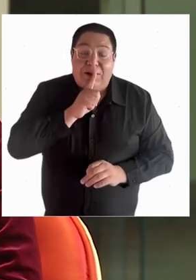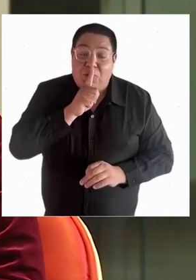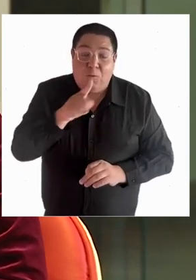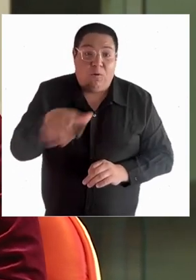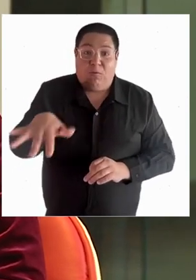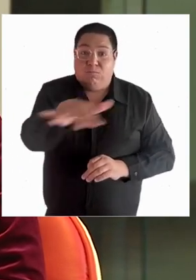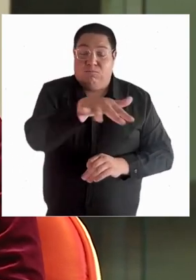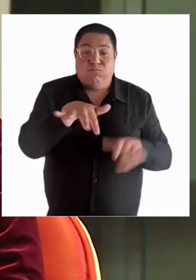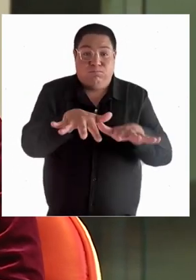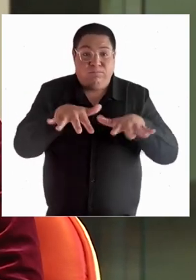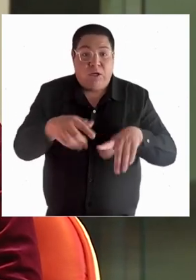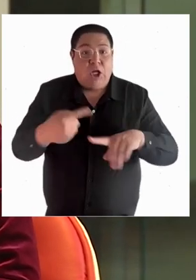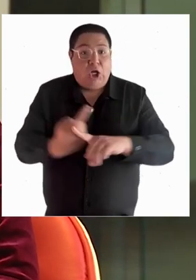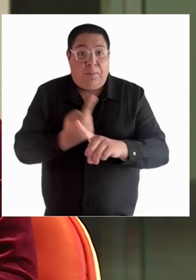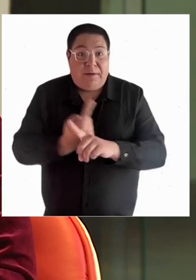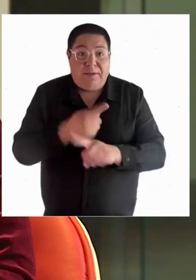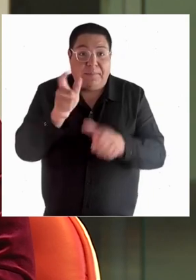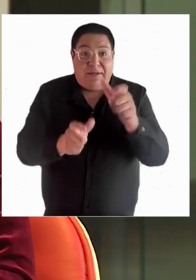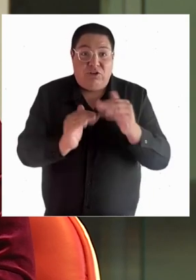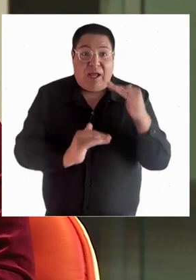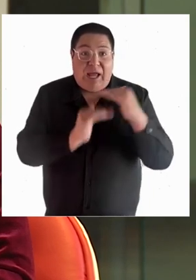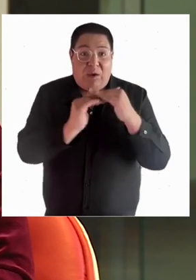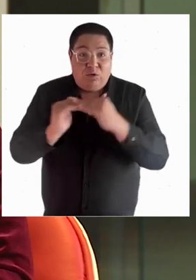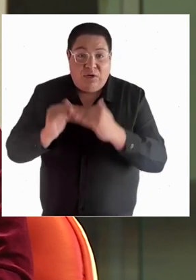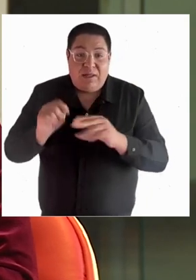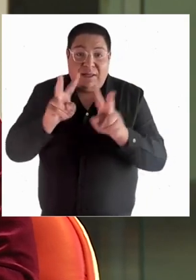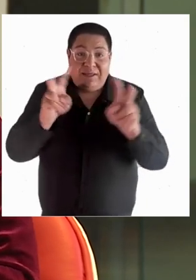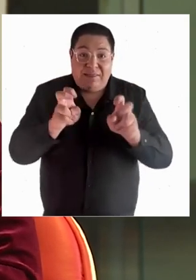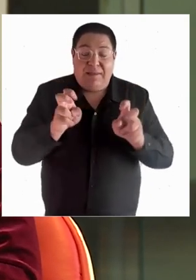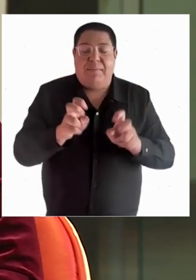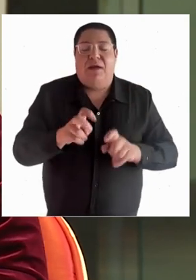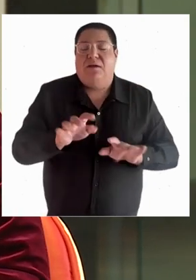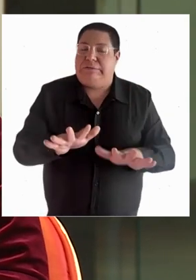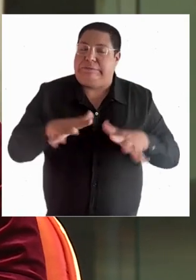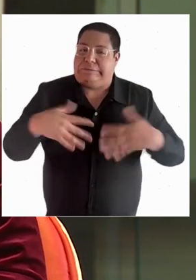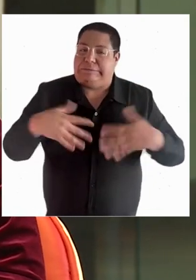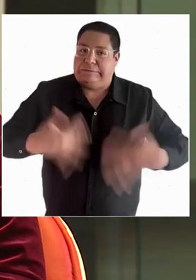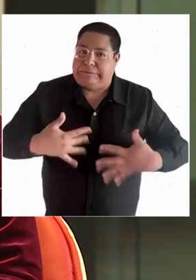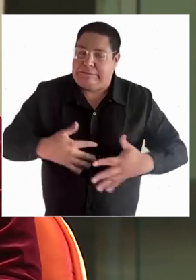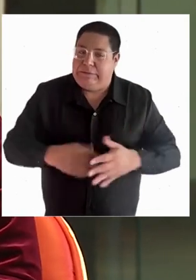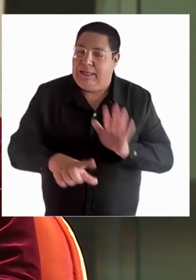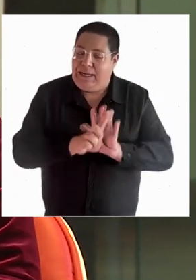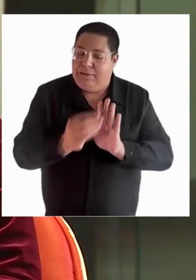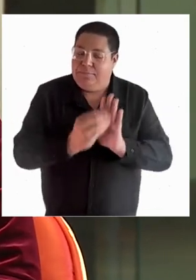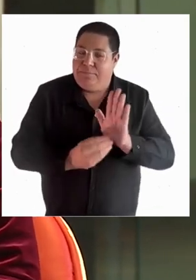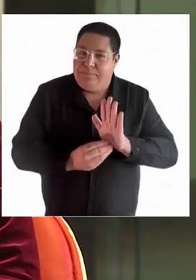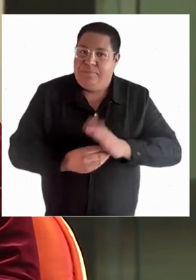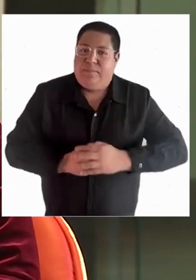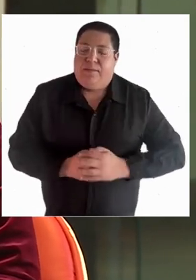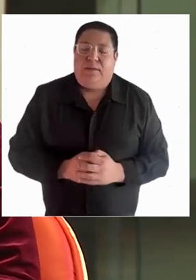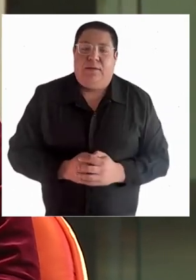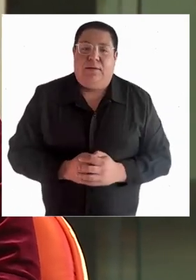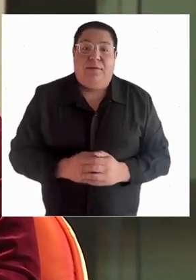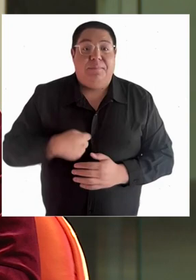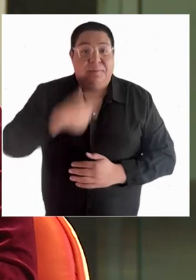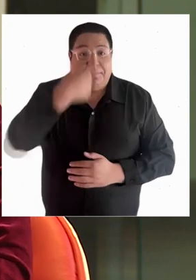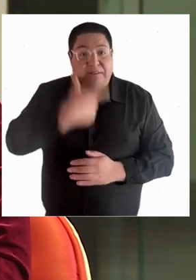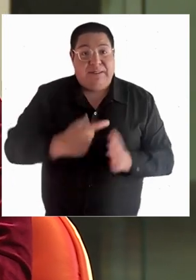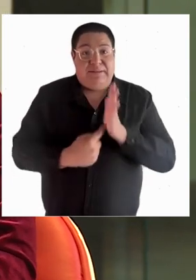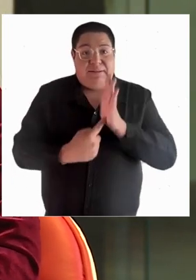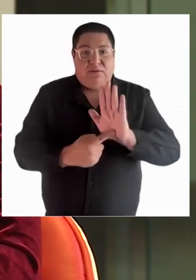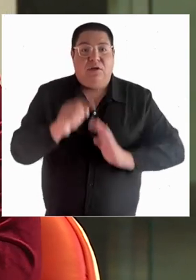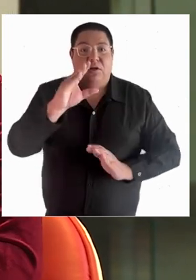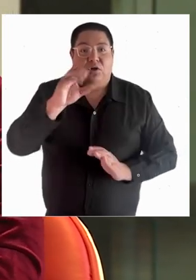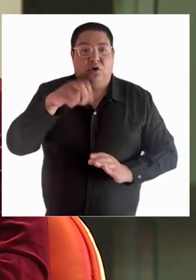tercero básico en una escuela regular. Con eso te respondo inmediatamente cuál es mi interés en la primera, primerísima